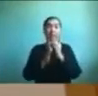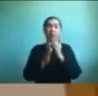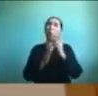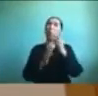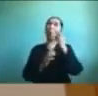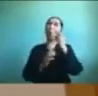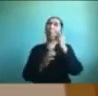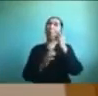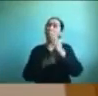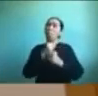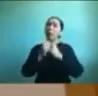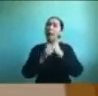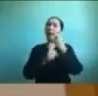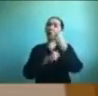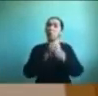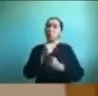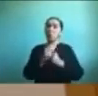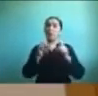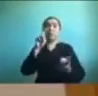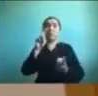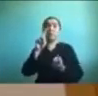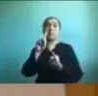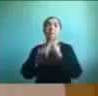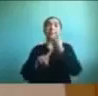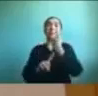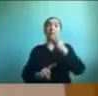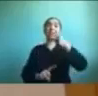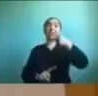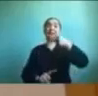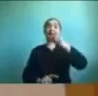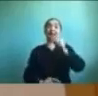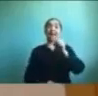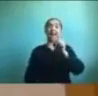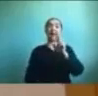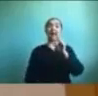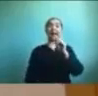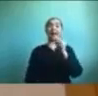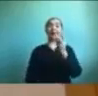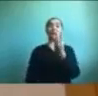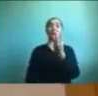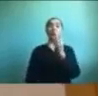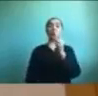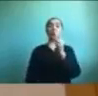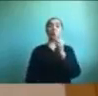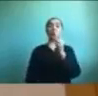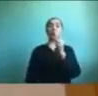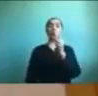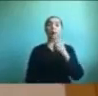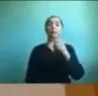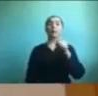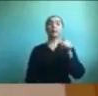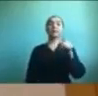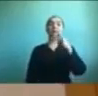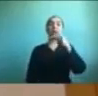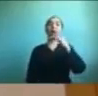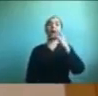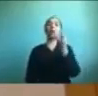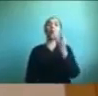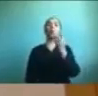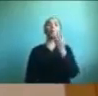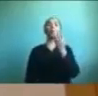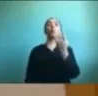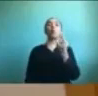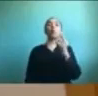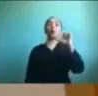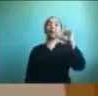aproximadamente, nuestro primer hardware. Este hardware le llamamos Kugu. Kugu es un lápiz de